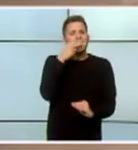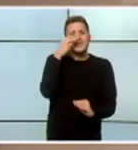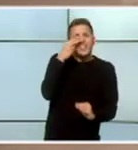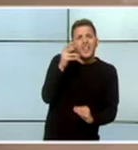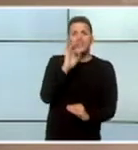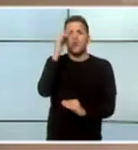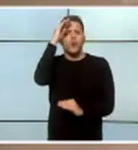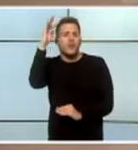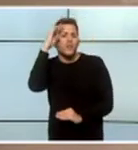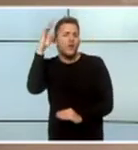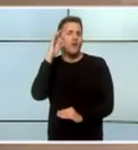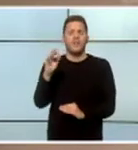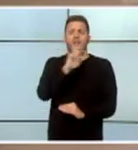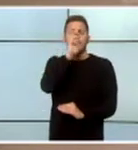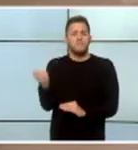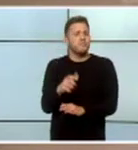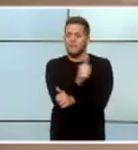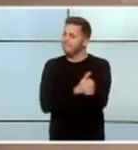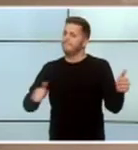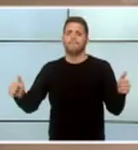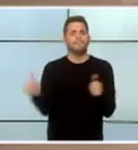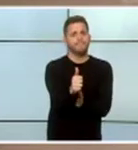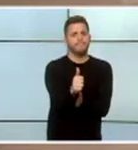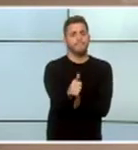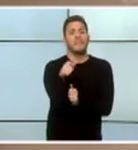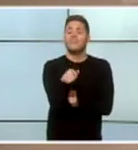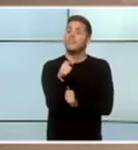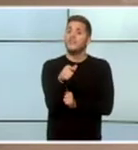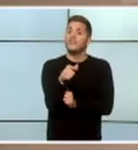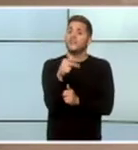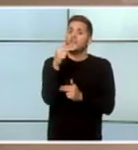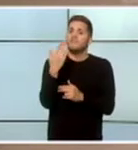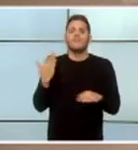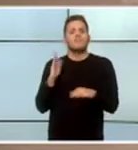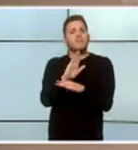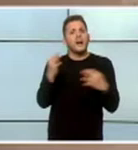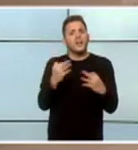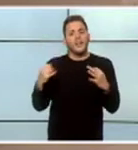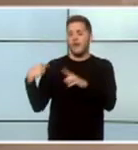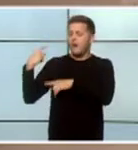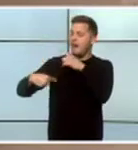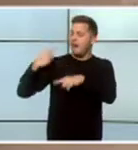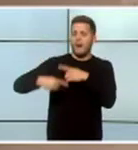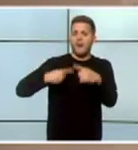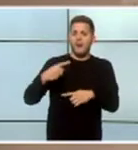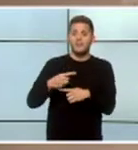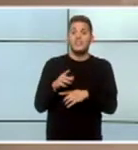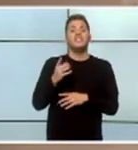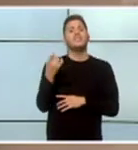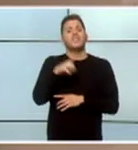ideología política... ...y que representa... ...lo que hemos conseguido estas últimas generaciones... ...y lo que